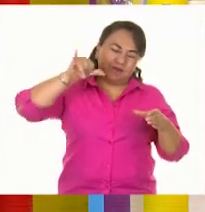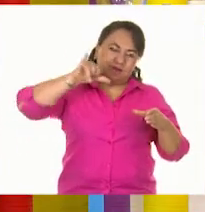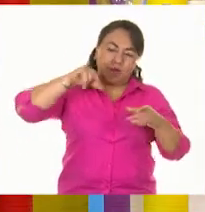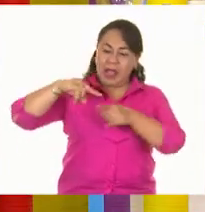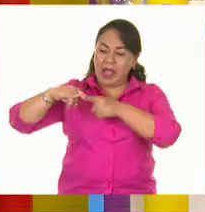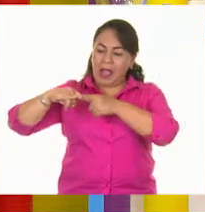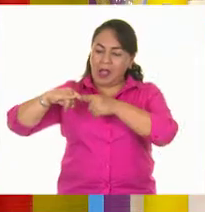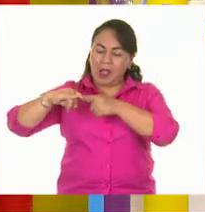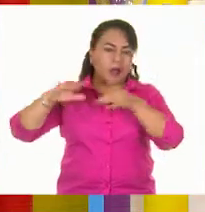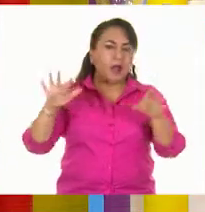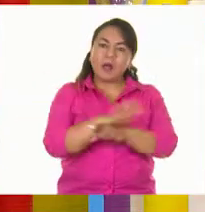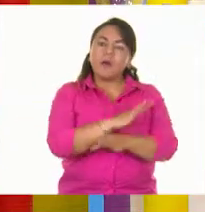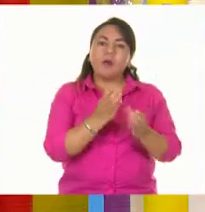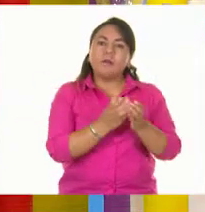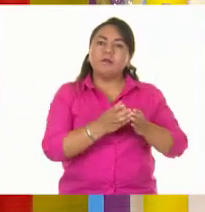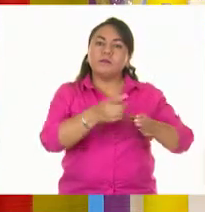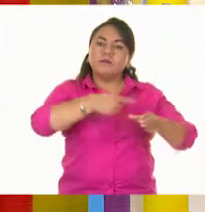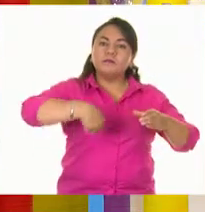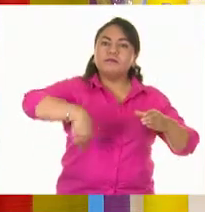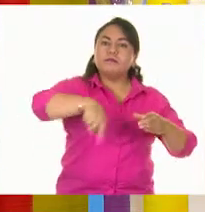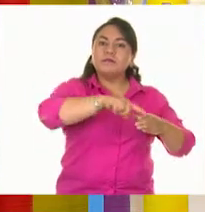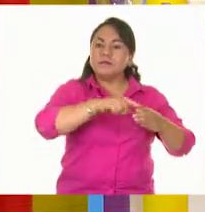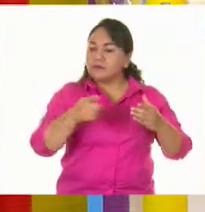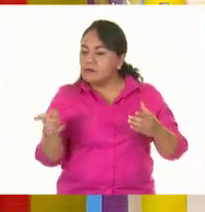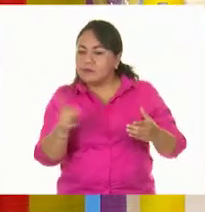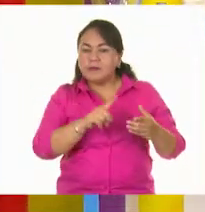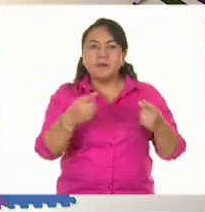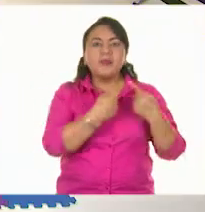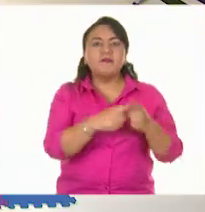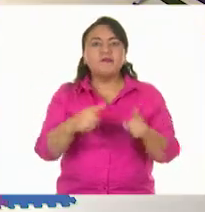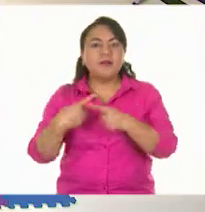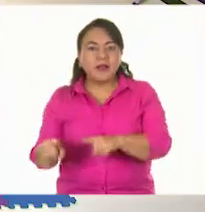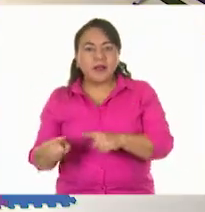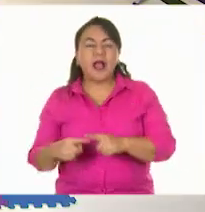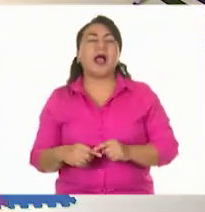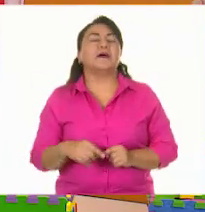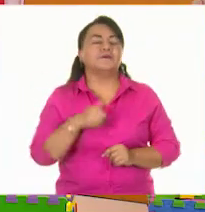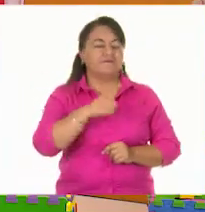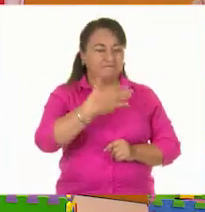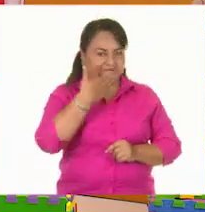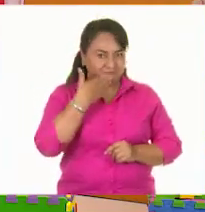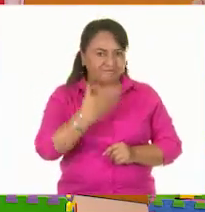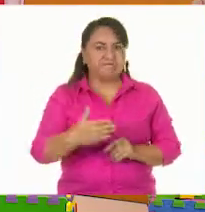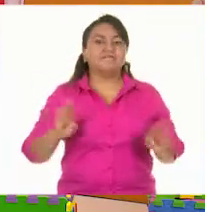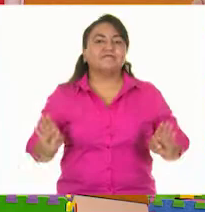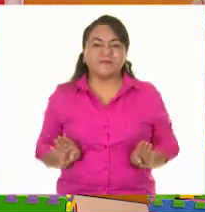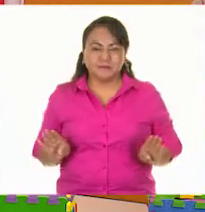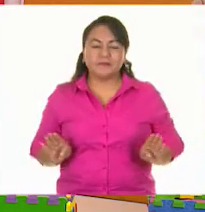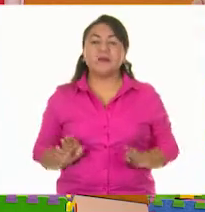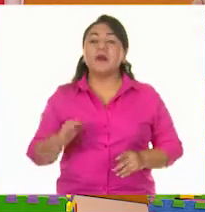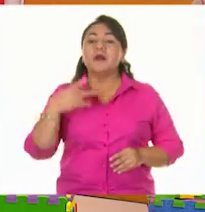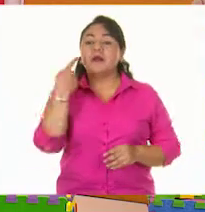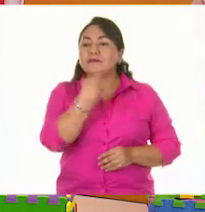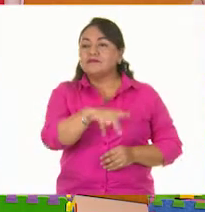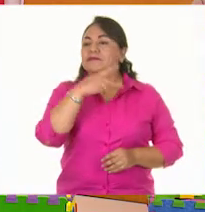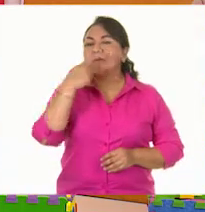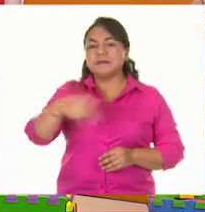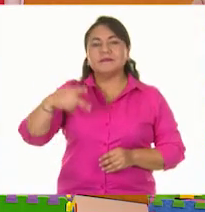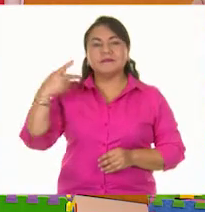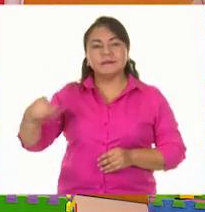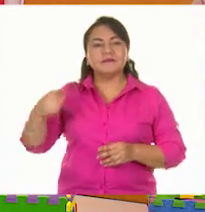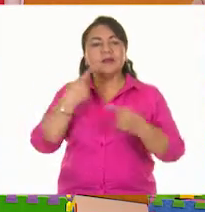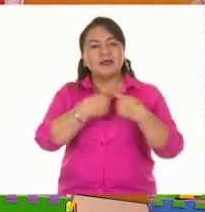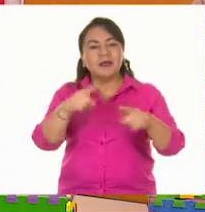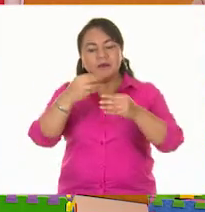va a ser completamente diferente en una y en otra. Muy bien. Esa es una primer característica. Todos los líquidos van a